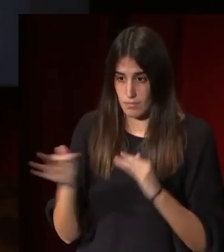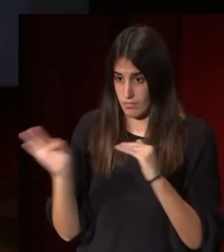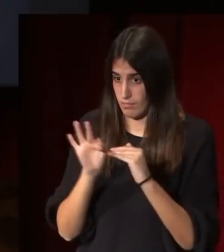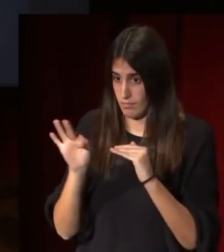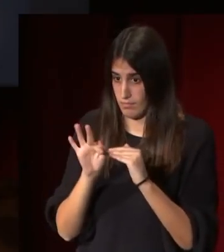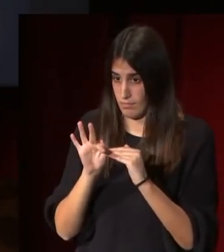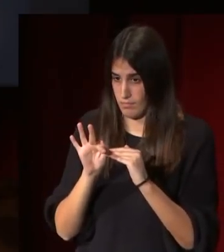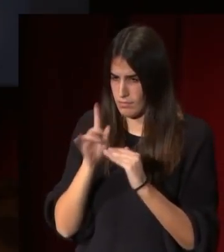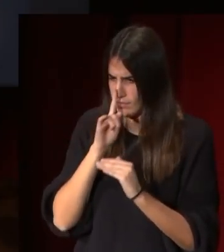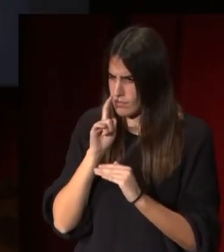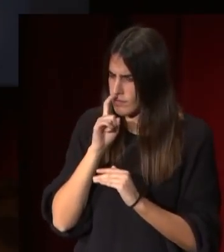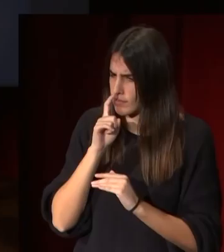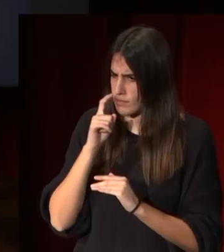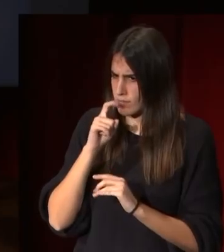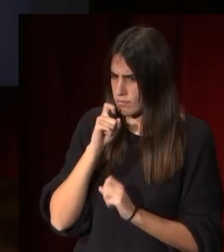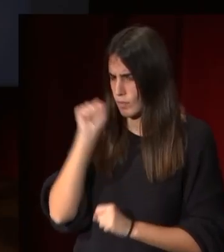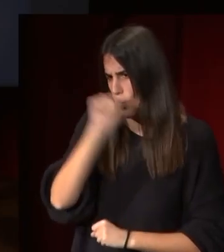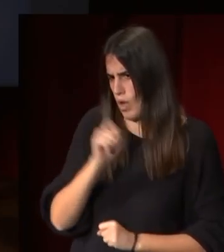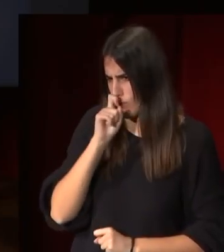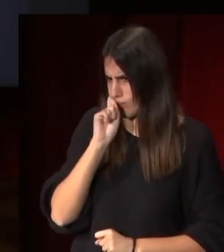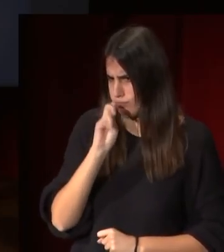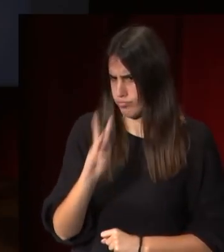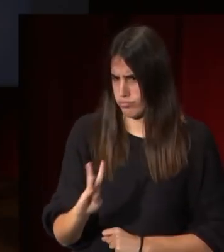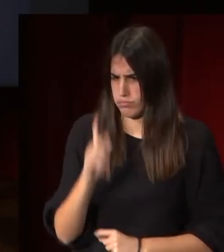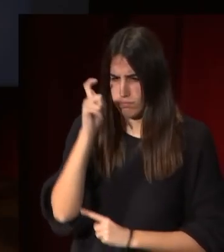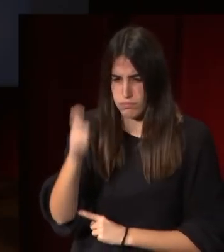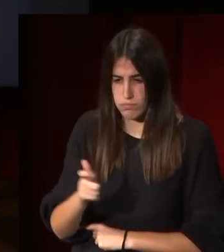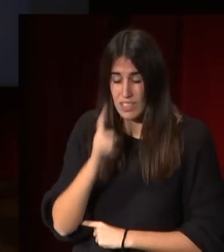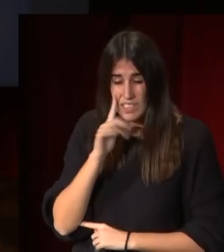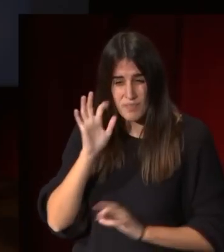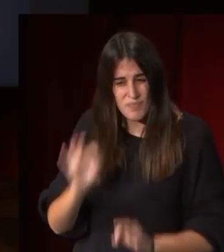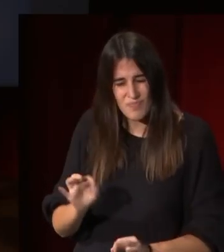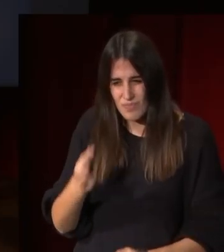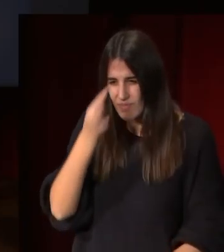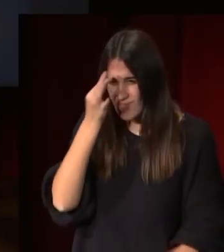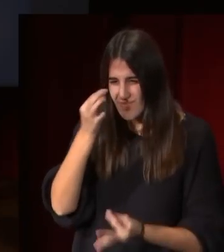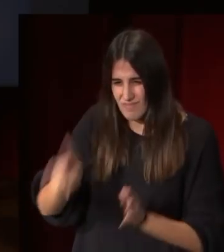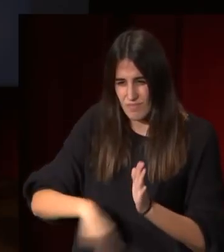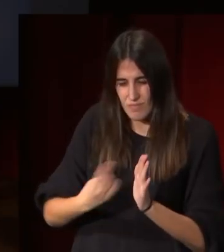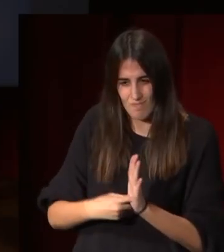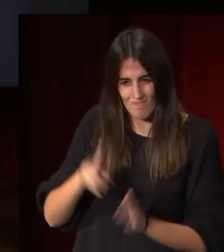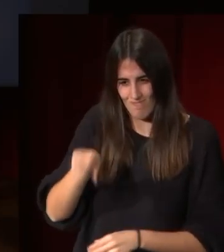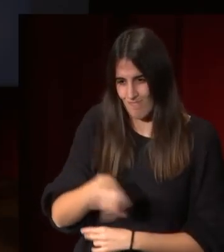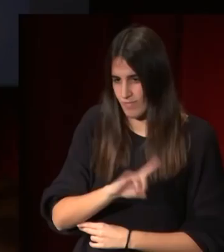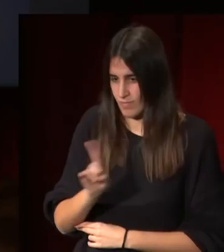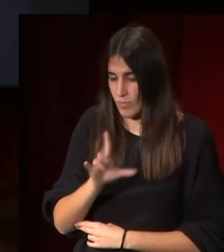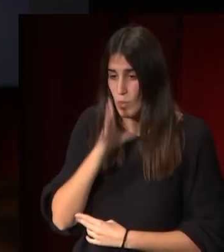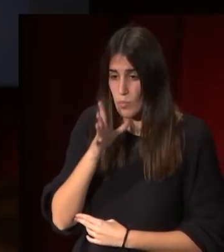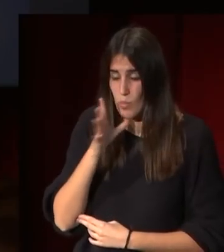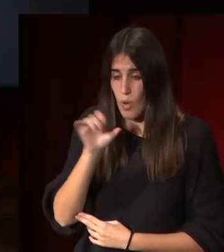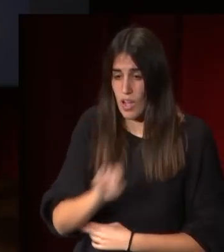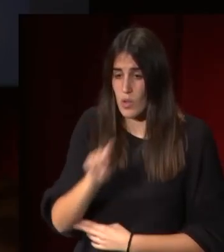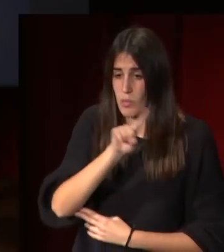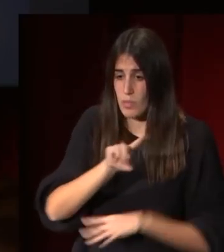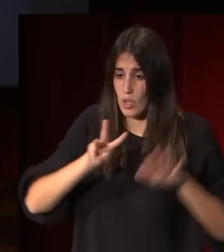muchos años terminar de hecho no termina completamente de concluirlo y en 1828